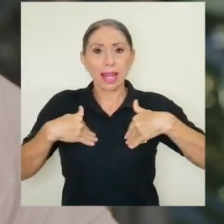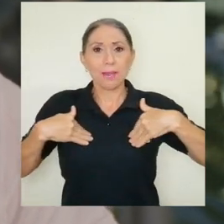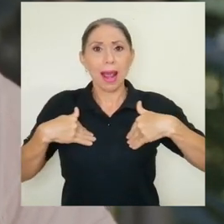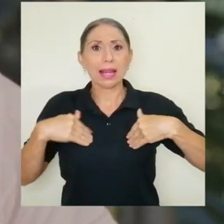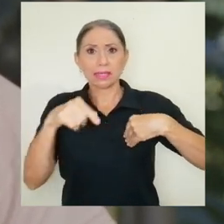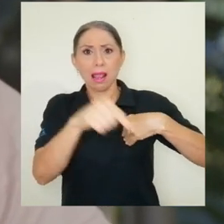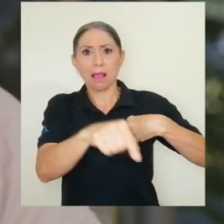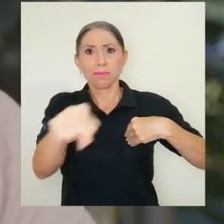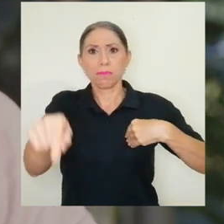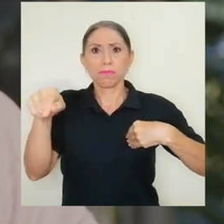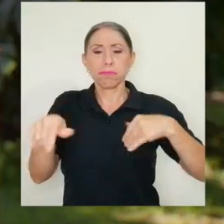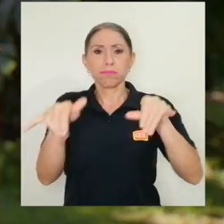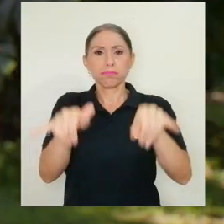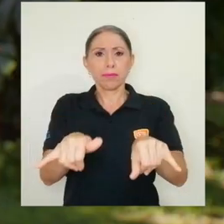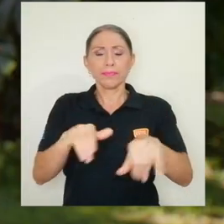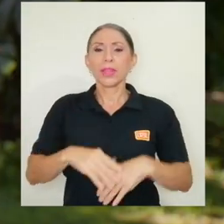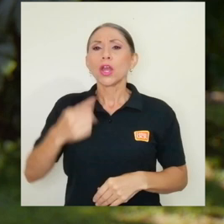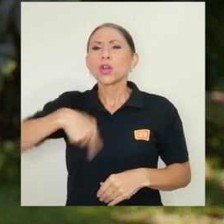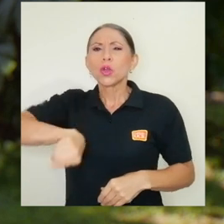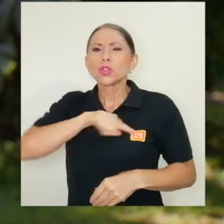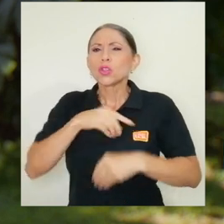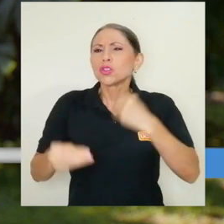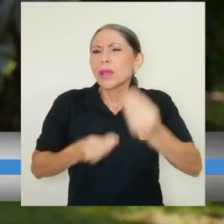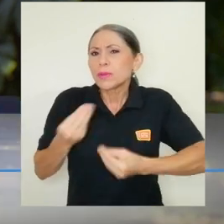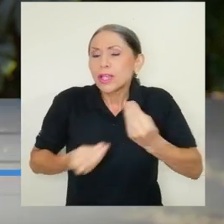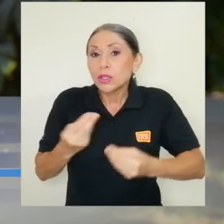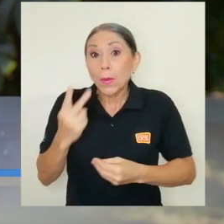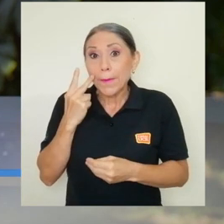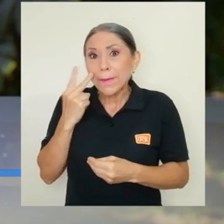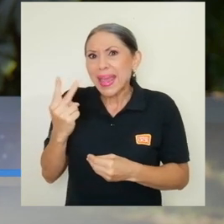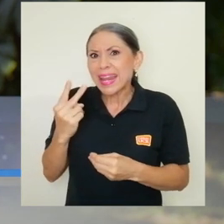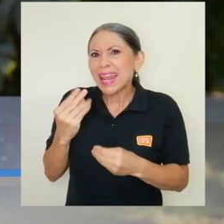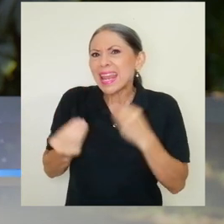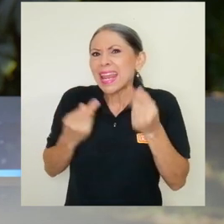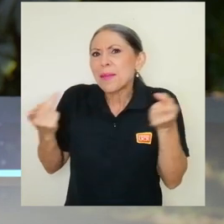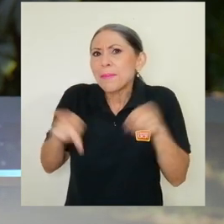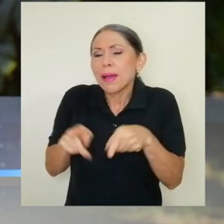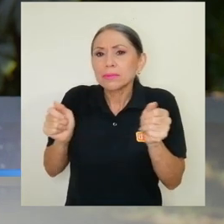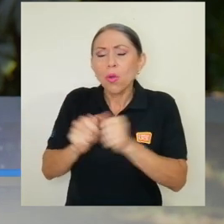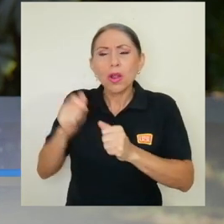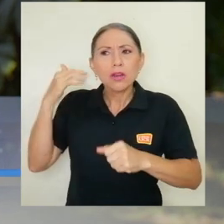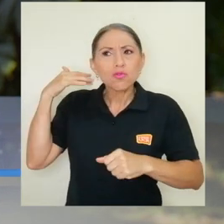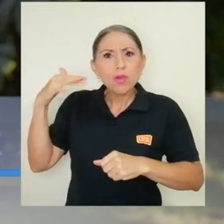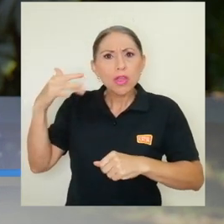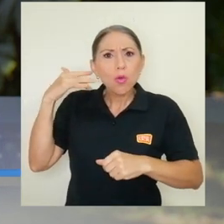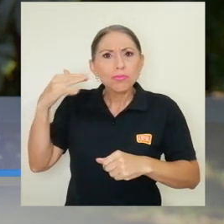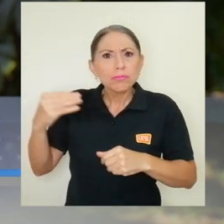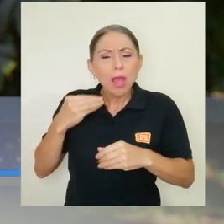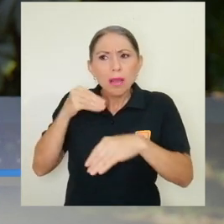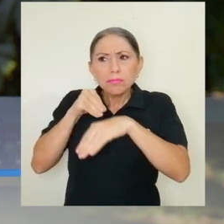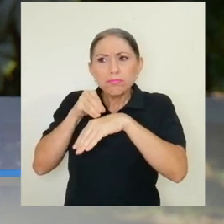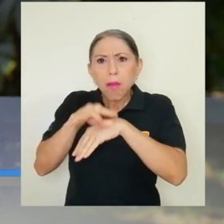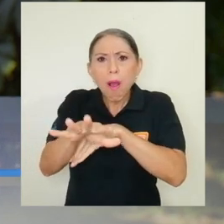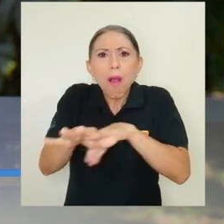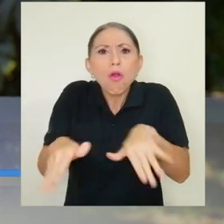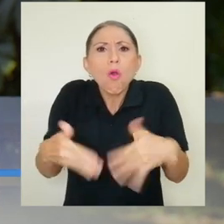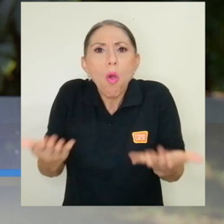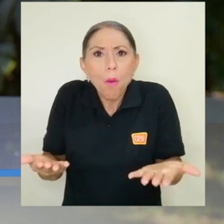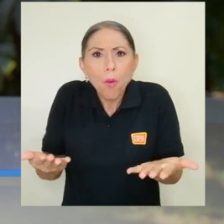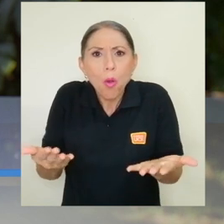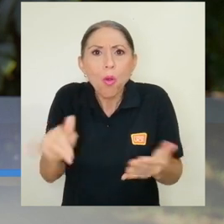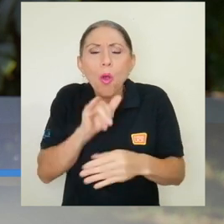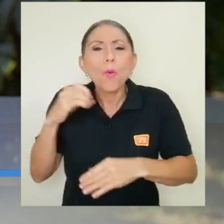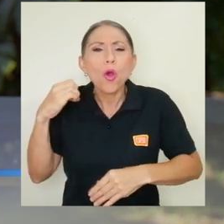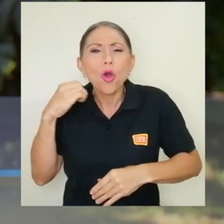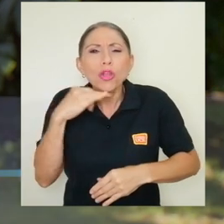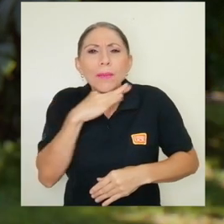Lo que nosotros hemos hecho es ver el efecto principalmente del ruido como un contaminante, para ver cómo pueden las